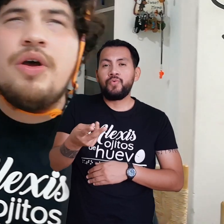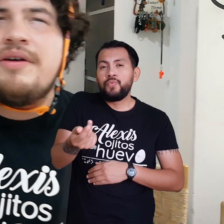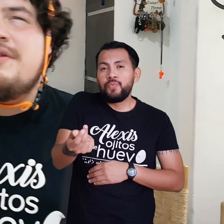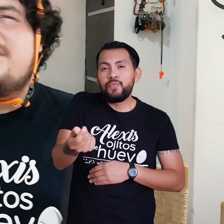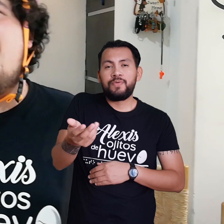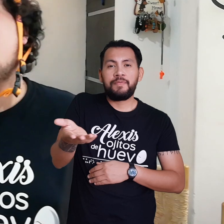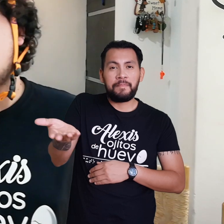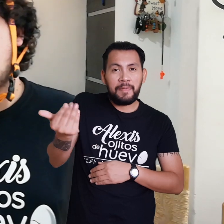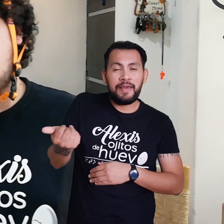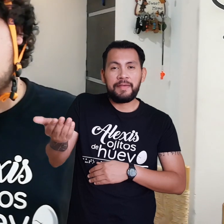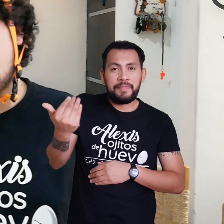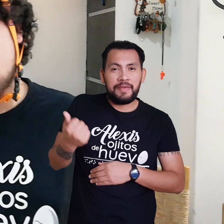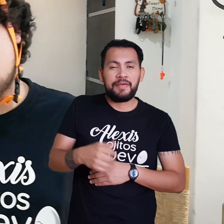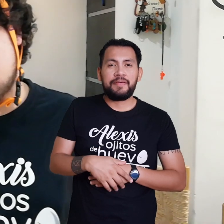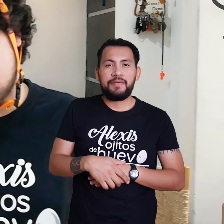papel Sanat